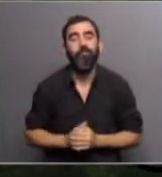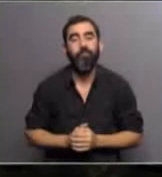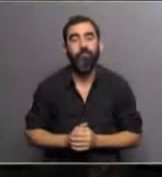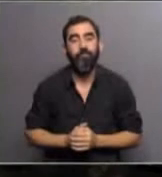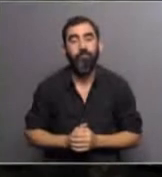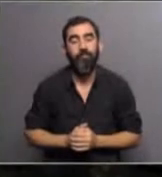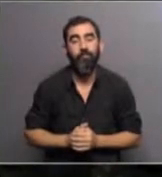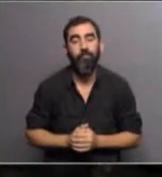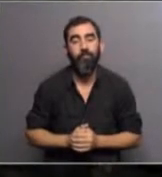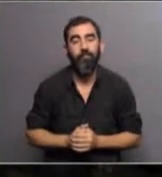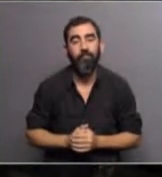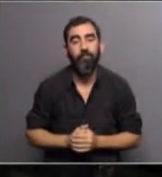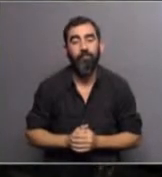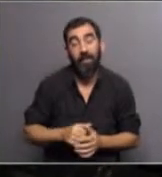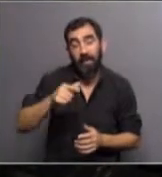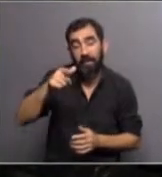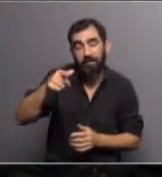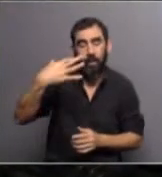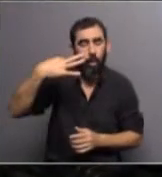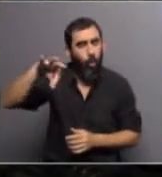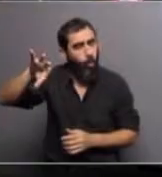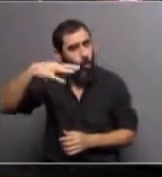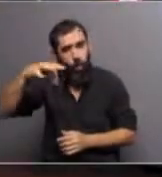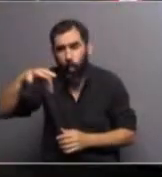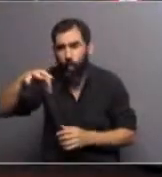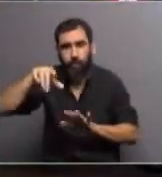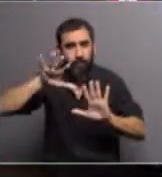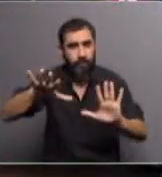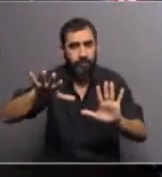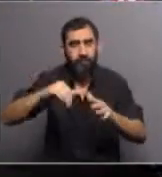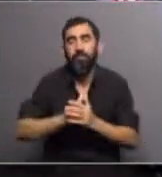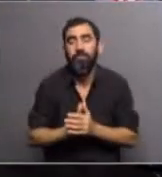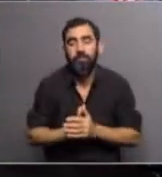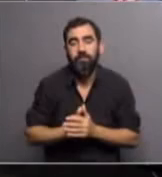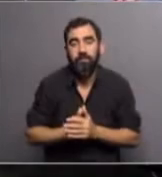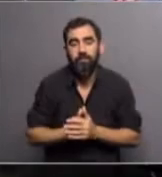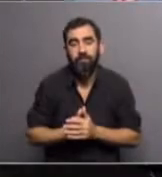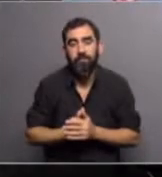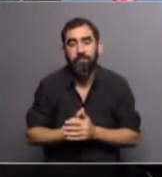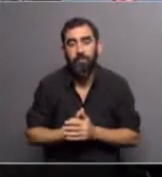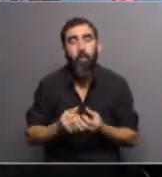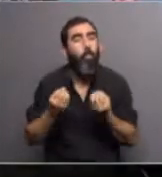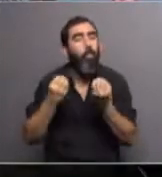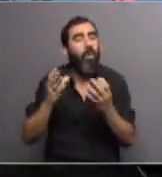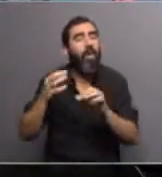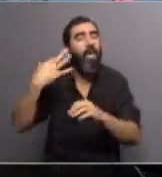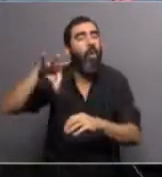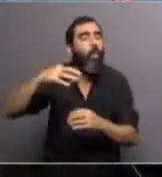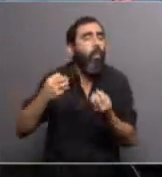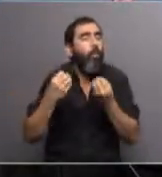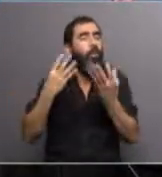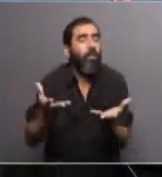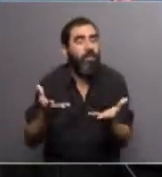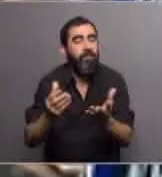Agresivo es único, y lo que lo hace único no solo son